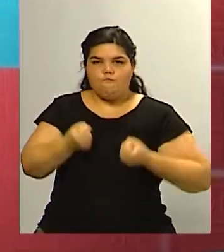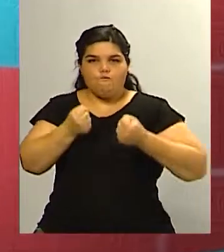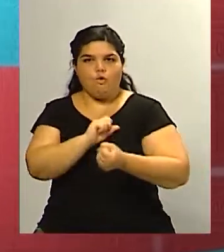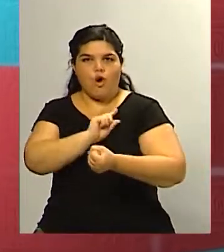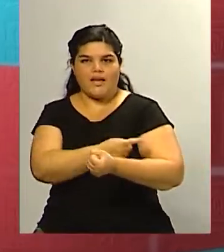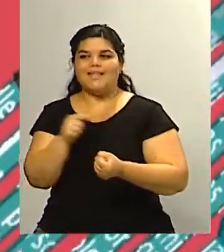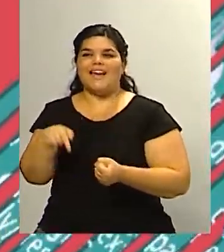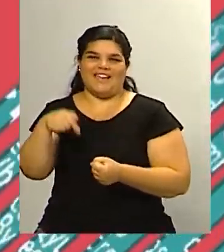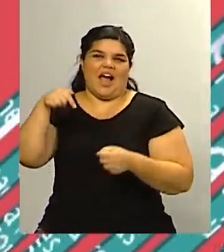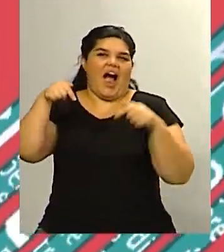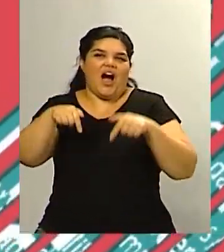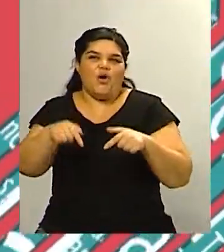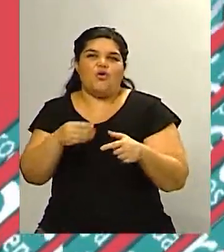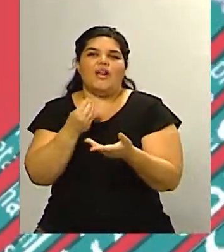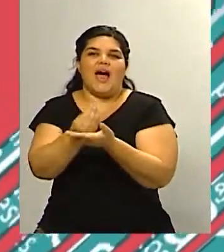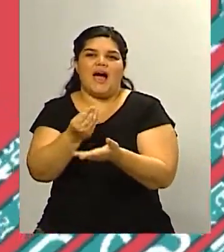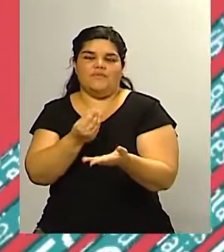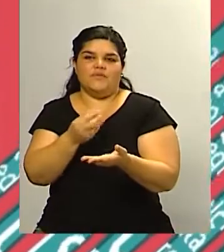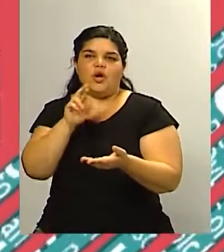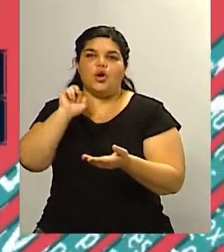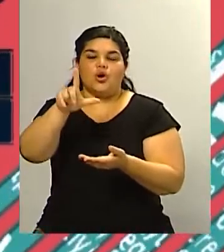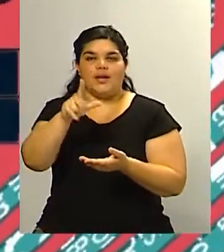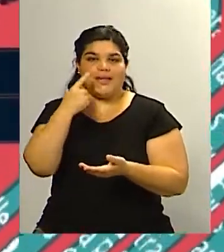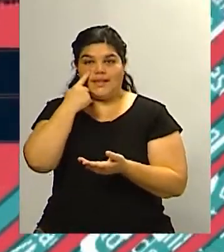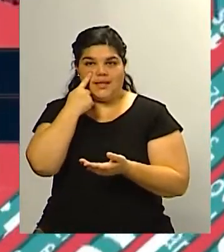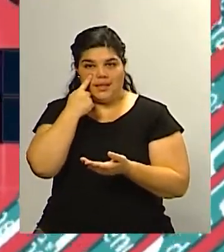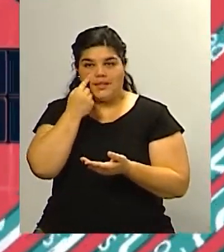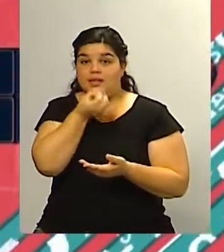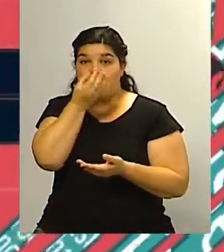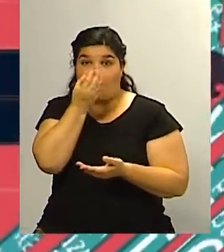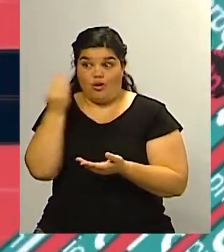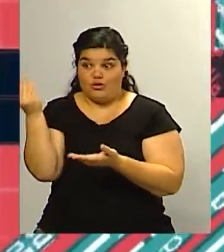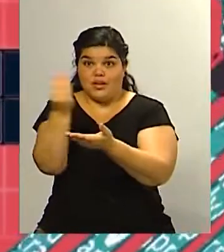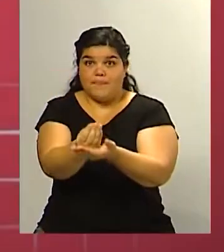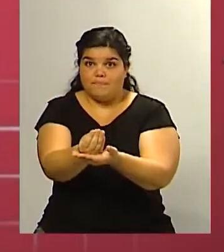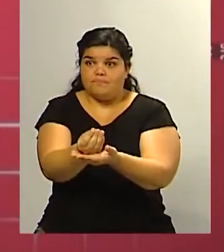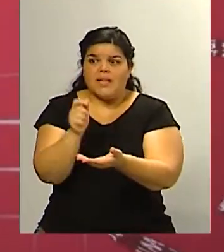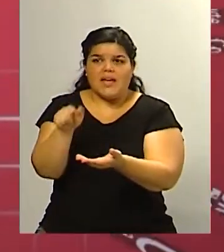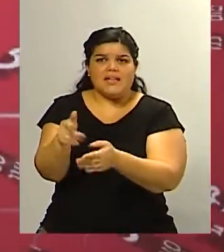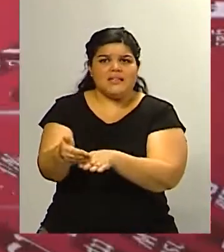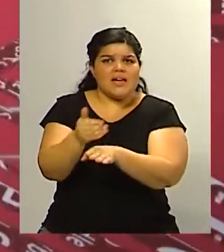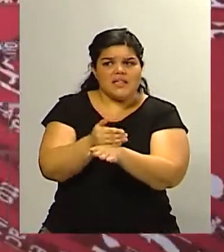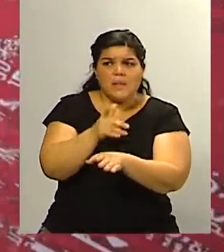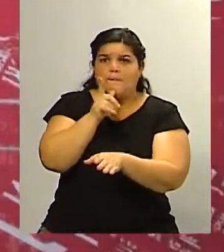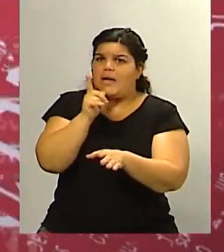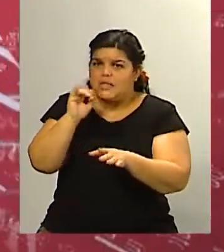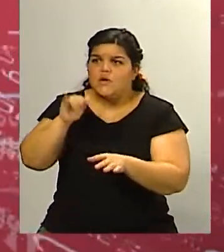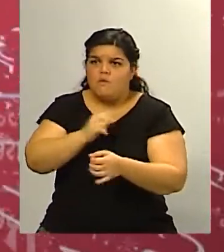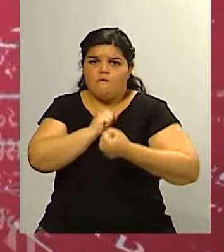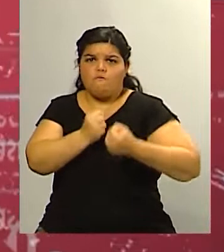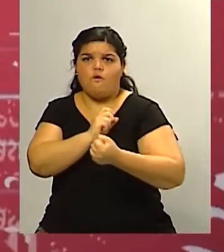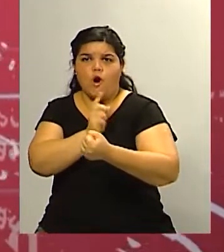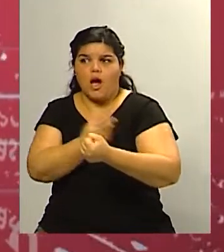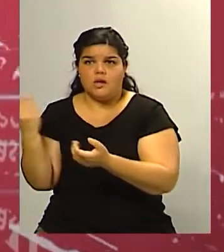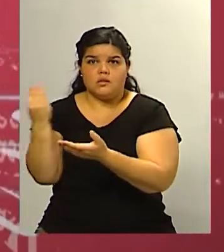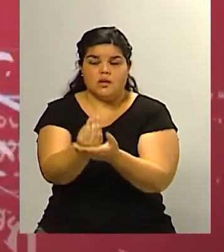Rosa como posible candidata bueno después de esta lectura que obviamente hacen de cómo está el panorama pensando en una elección entendieron que